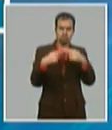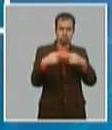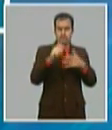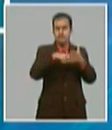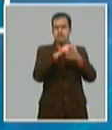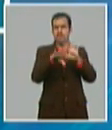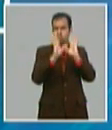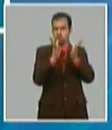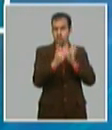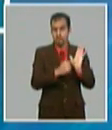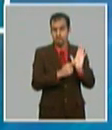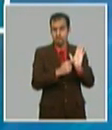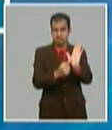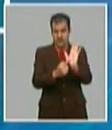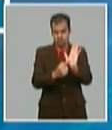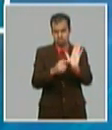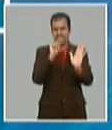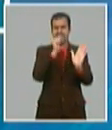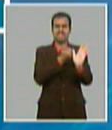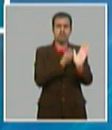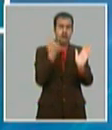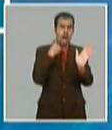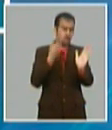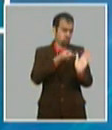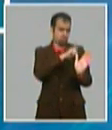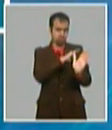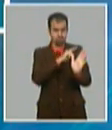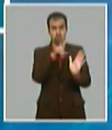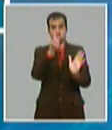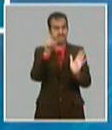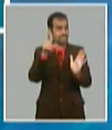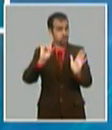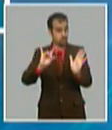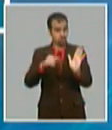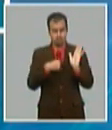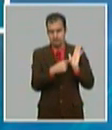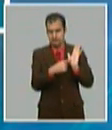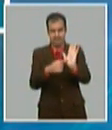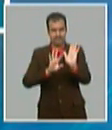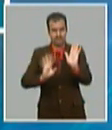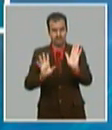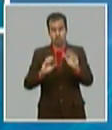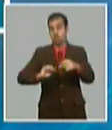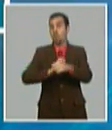en diciembre del pasado año, por supuesto sin la COVID,